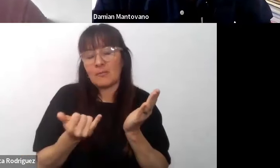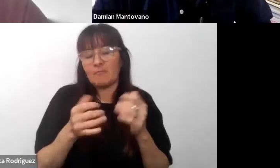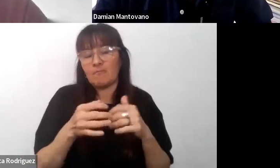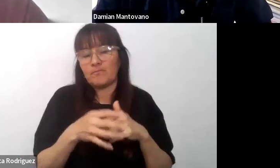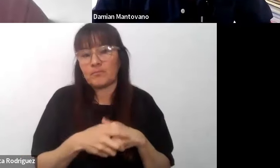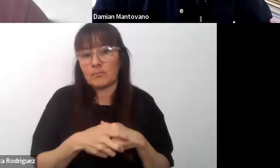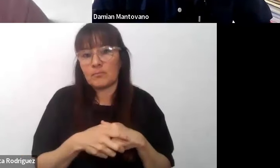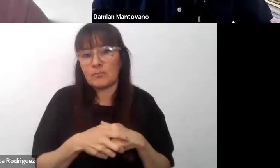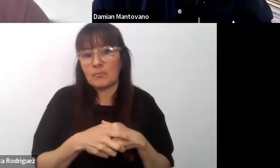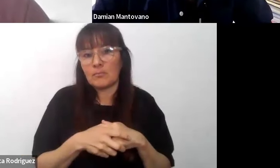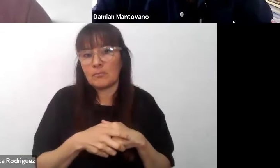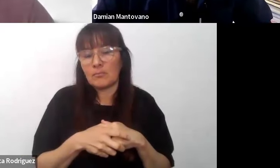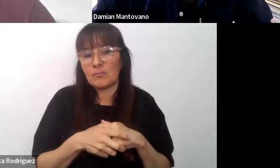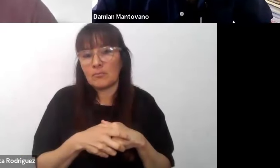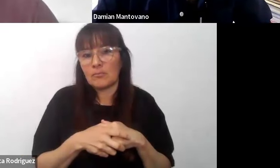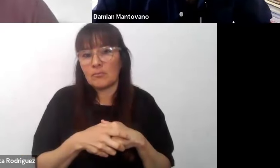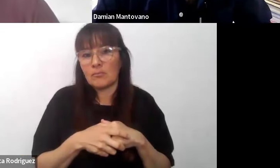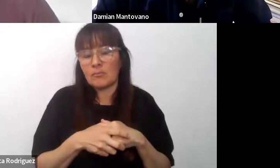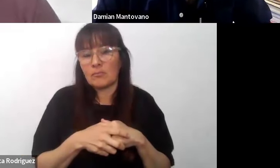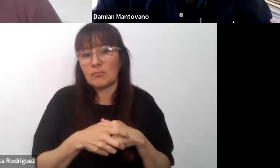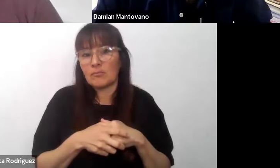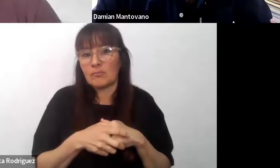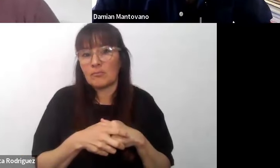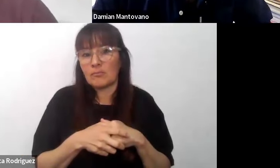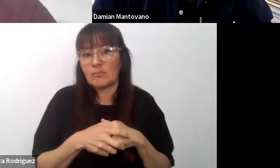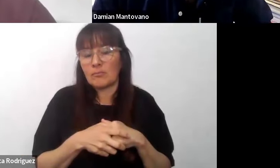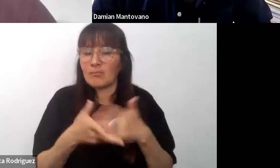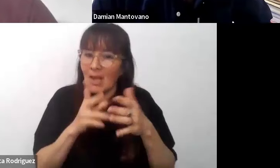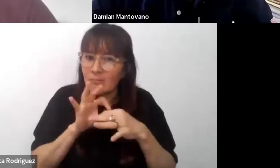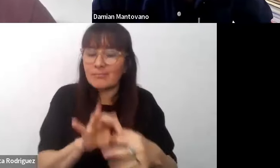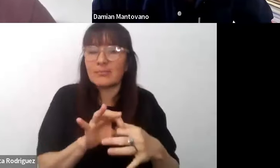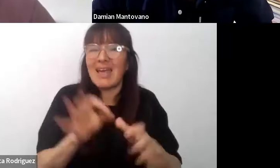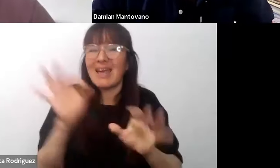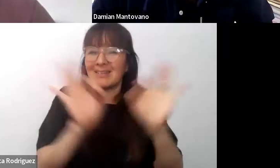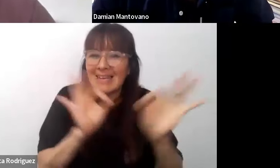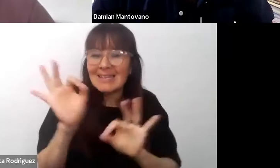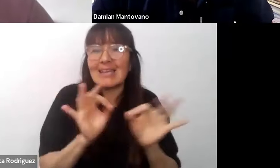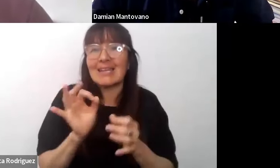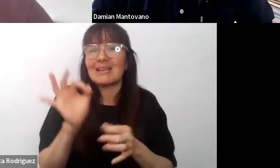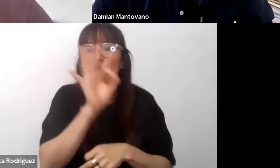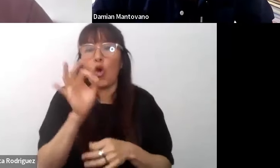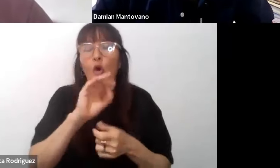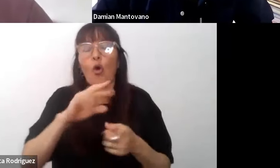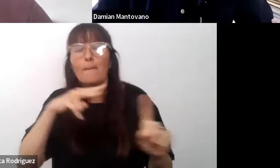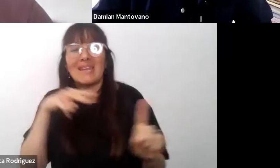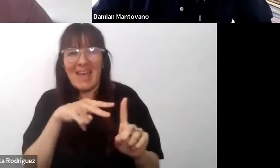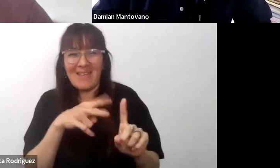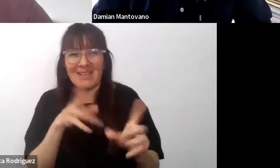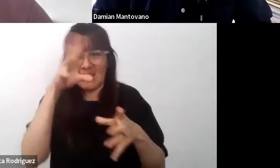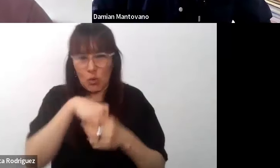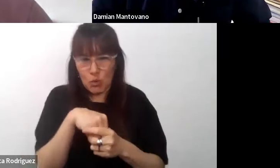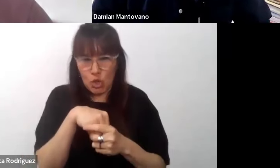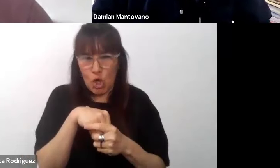cargas o tragas destinadas a estrategias o a miradas sobre inclusión de estudiantes con